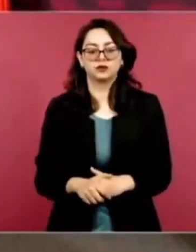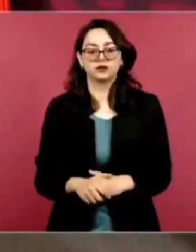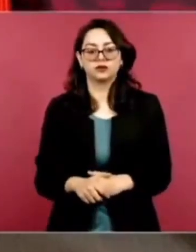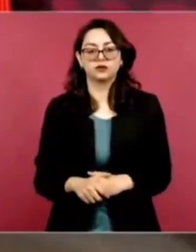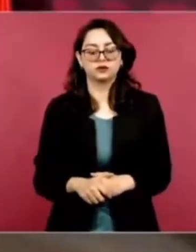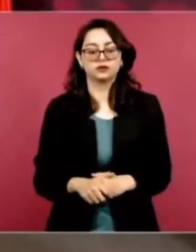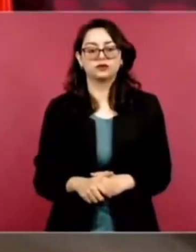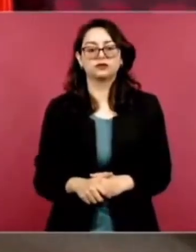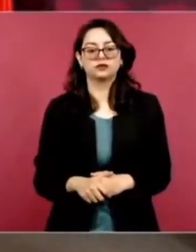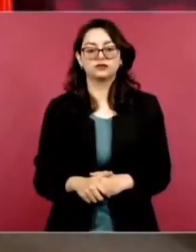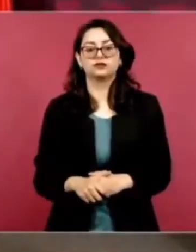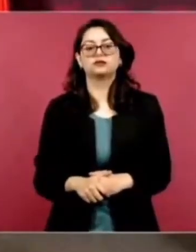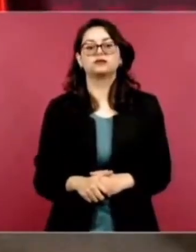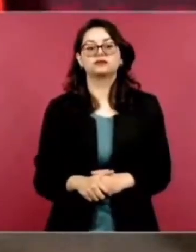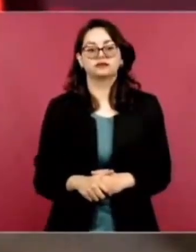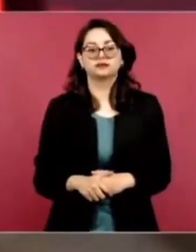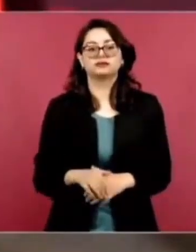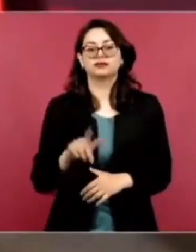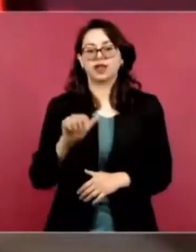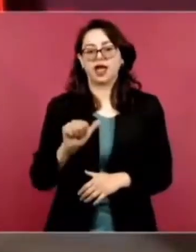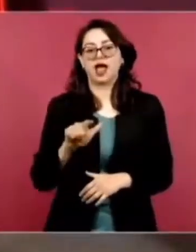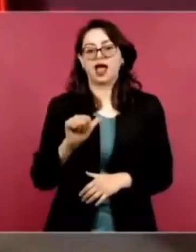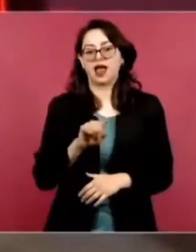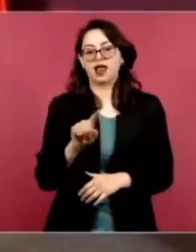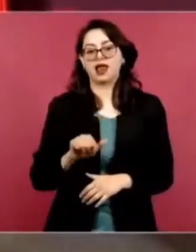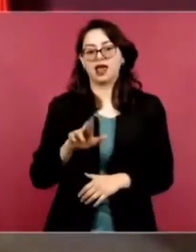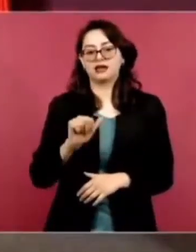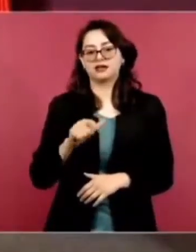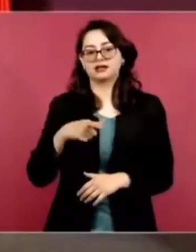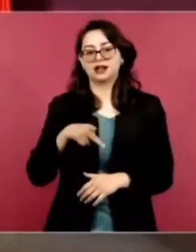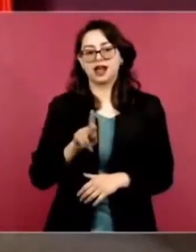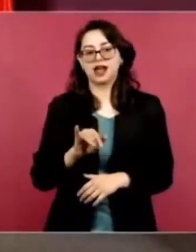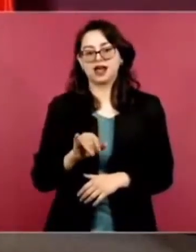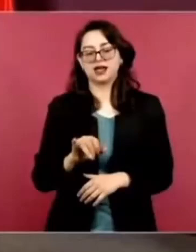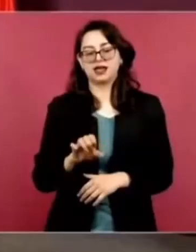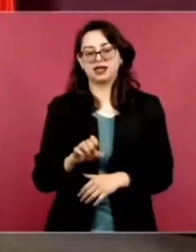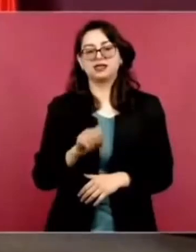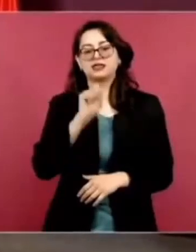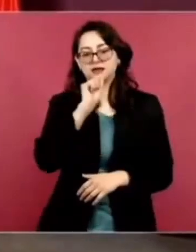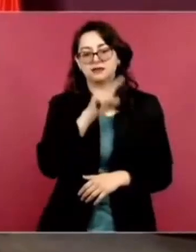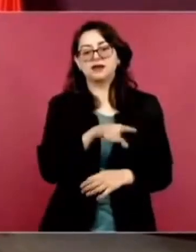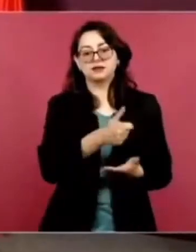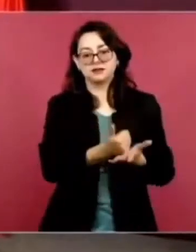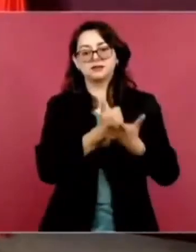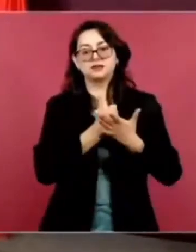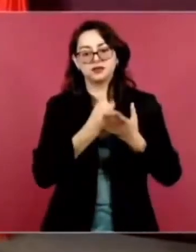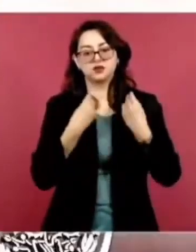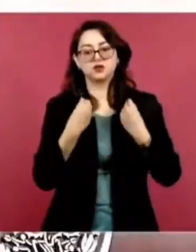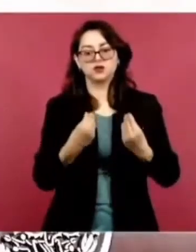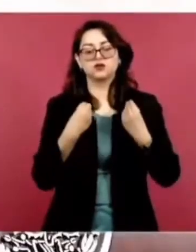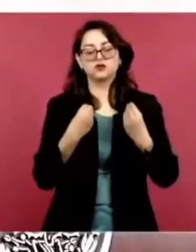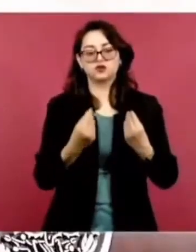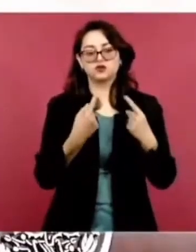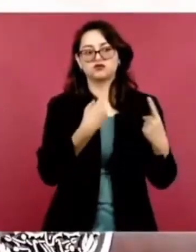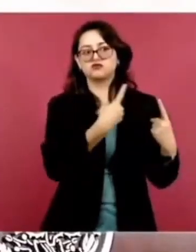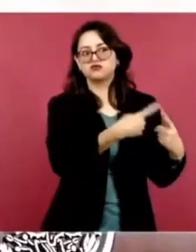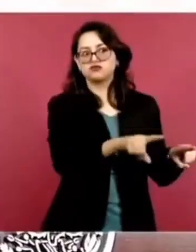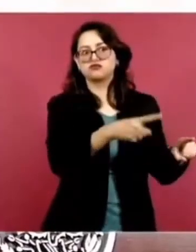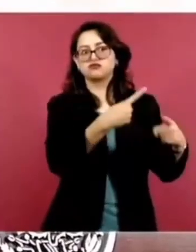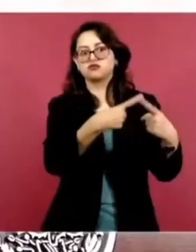Ese, señor Alarraque, ese también. Nos ha ayudado bastante. Y otros más.